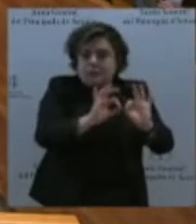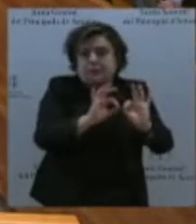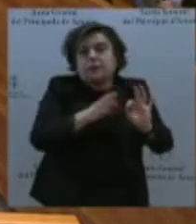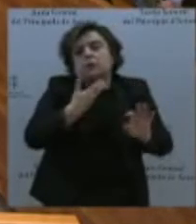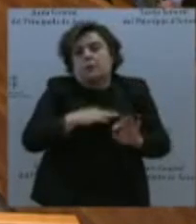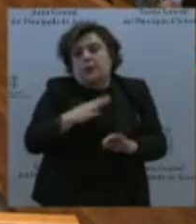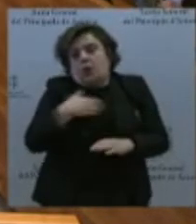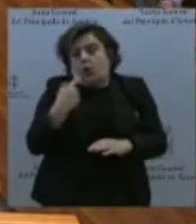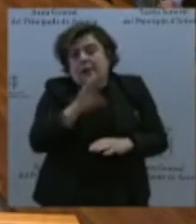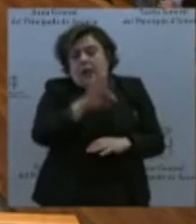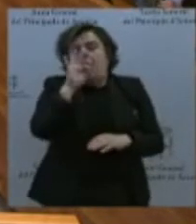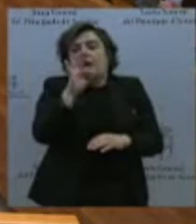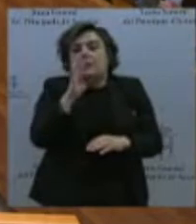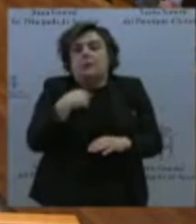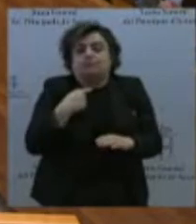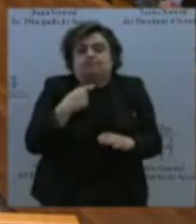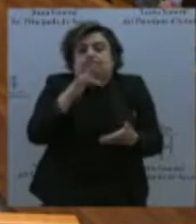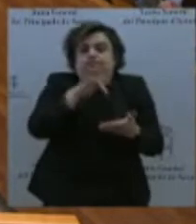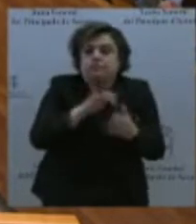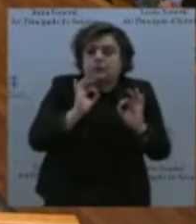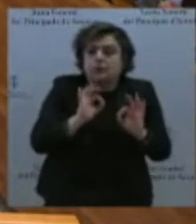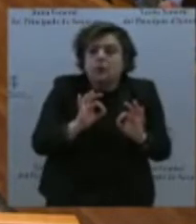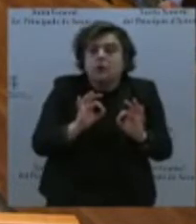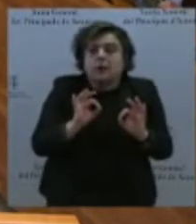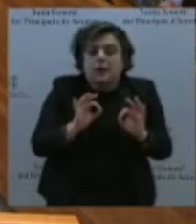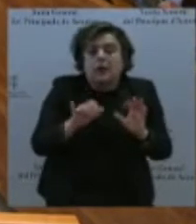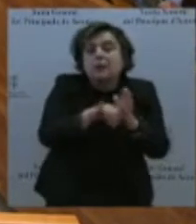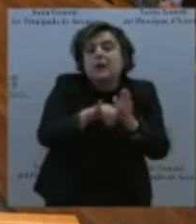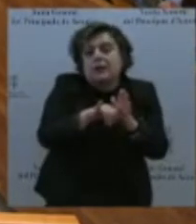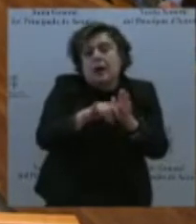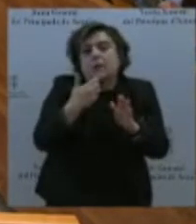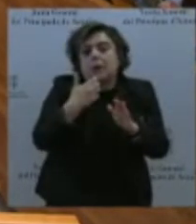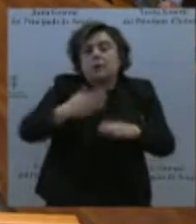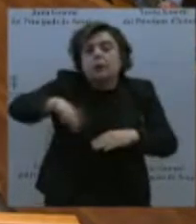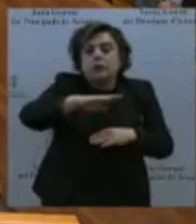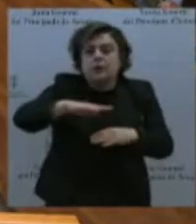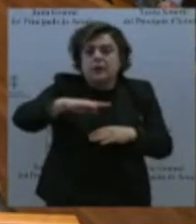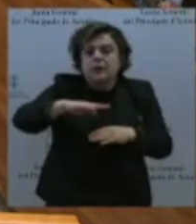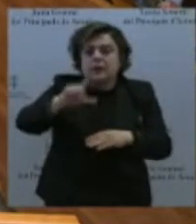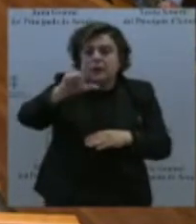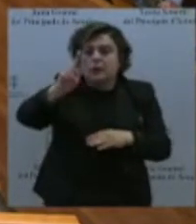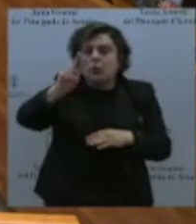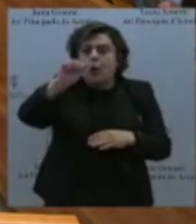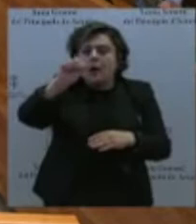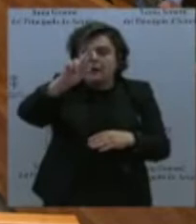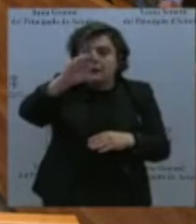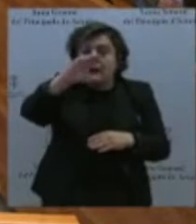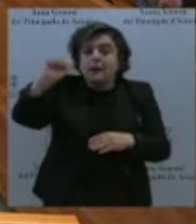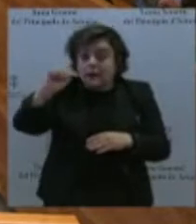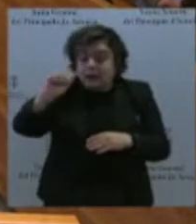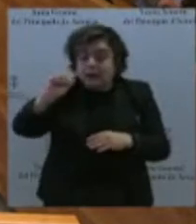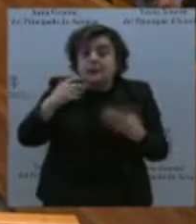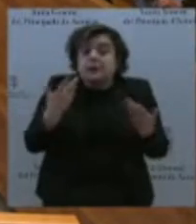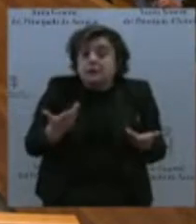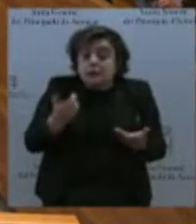en la zona más cercana, en este caso a Luarca. No hay línea, señora consejera. Y lo que se temen las familias, y nos tememos este grupo parlamentario, es que va a acabar